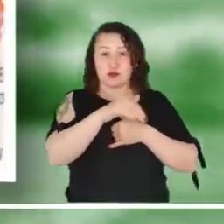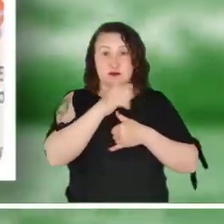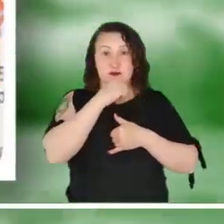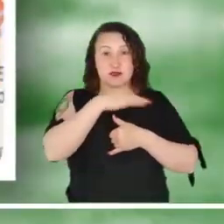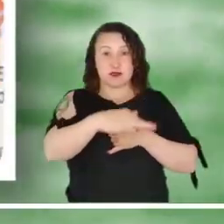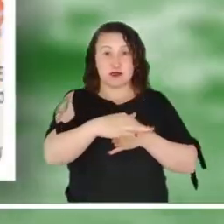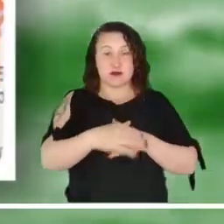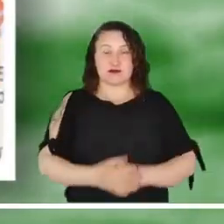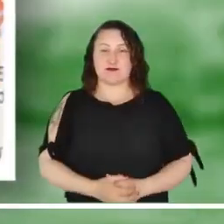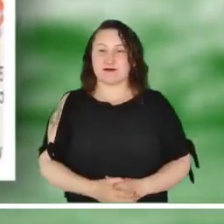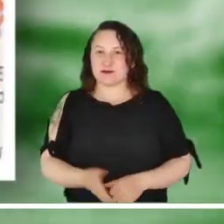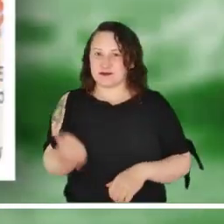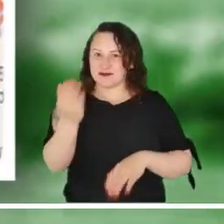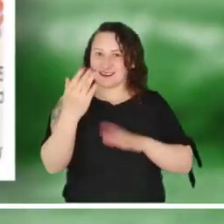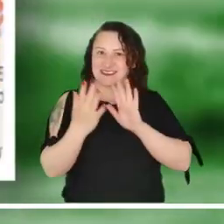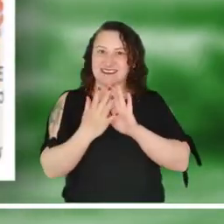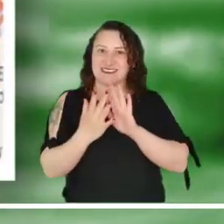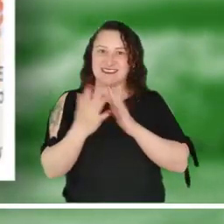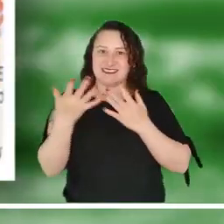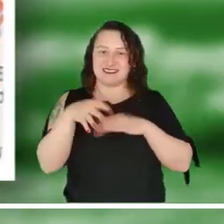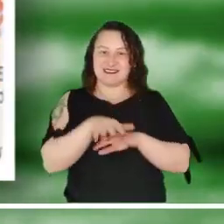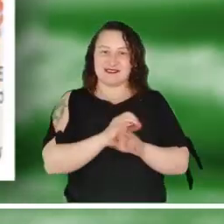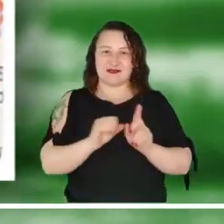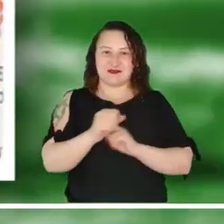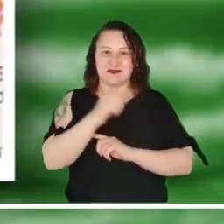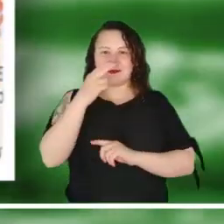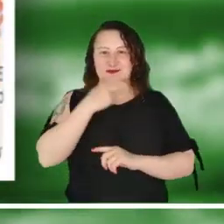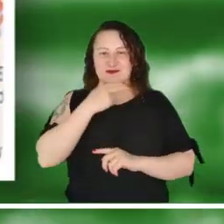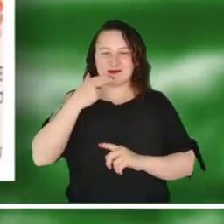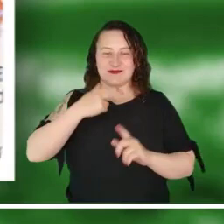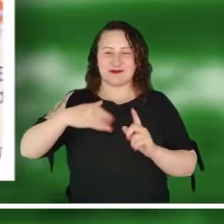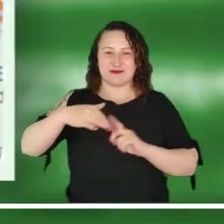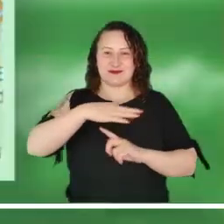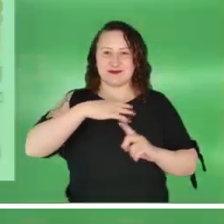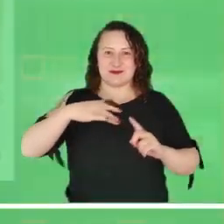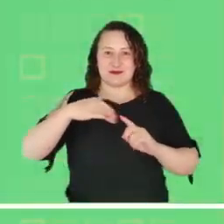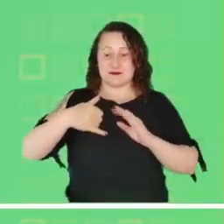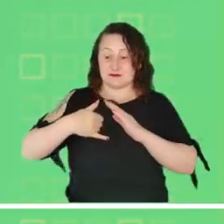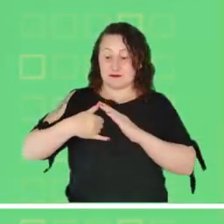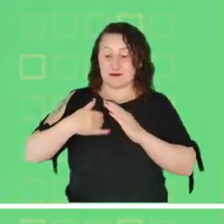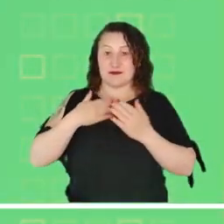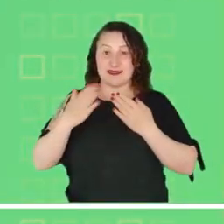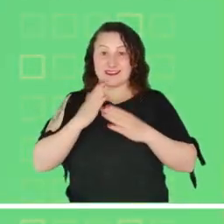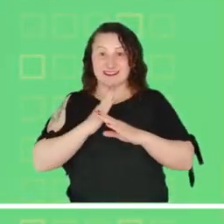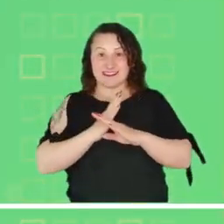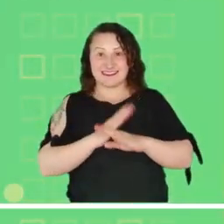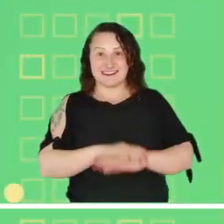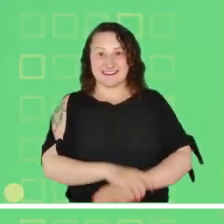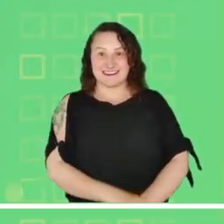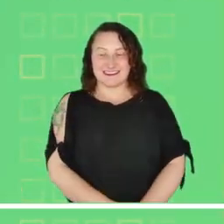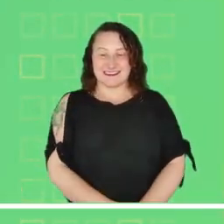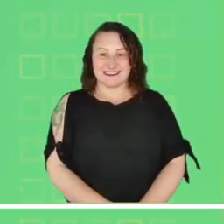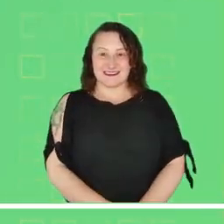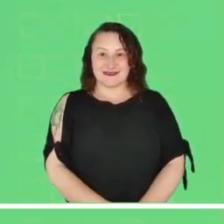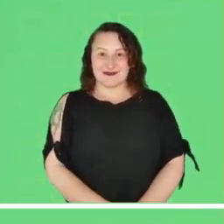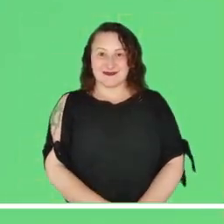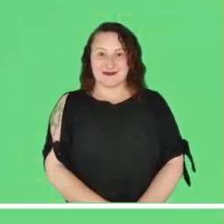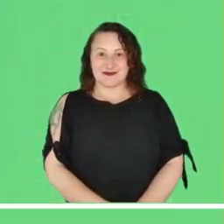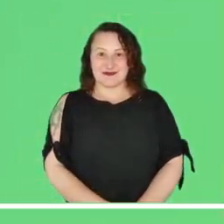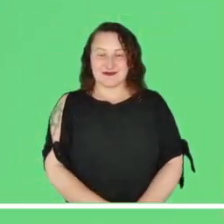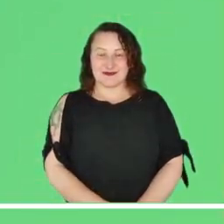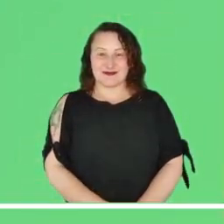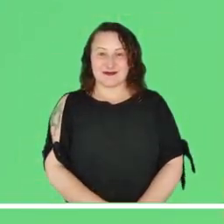por viento y oleajes significativos en el oriente y centro del mar Caribe, especialmente aguas adentro. Síguenos en nuestras redes sociales.